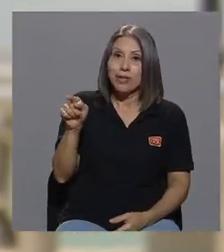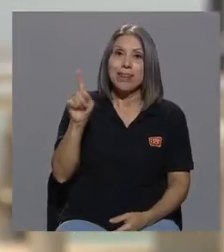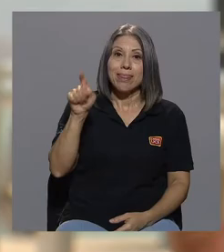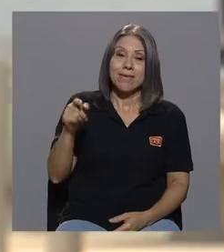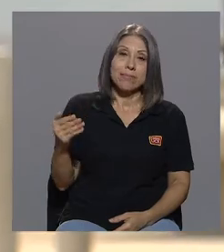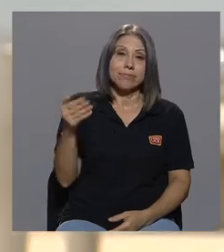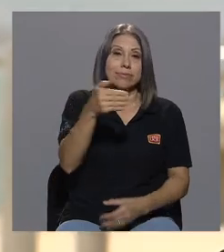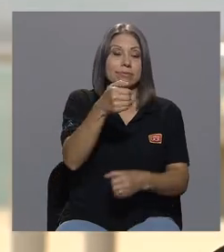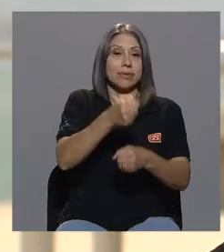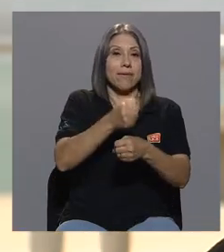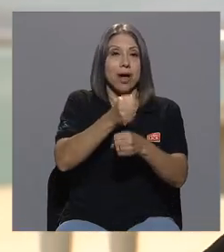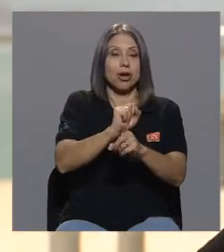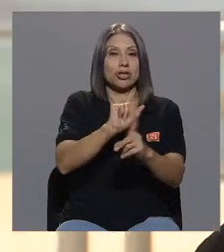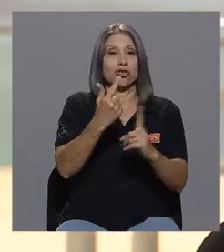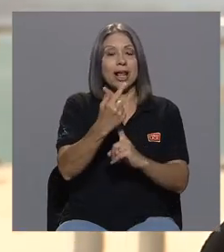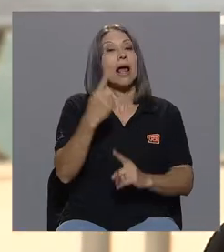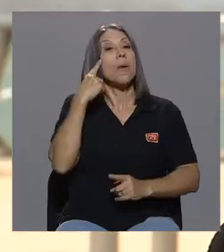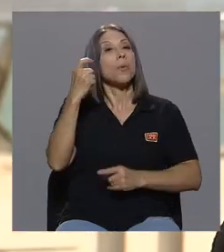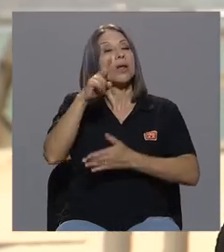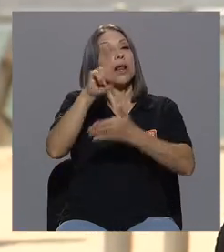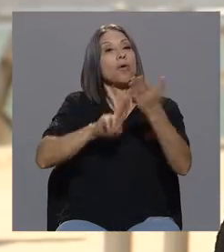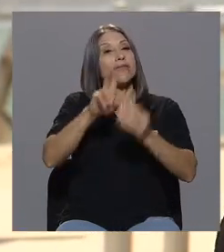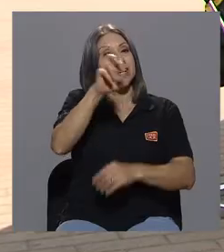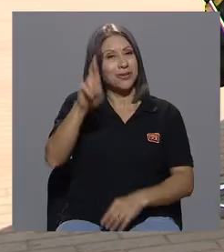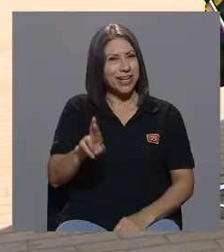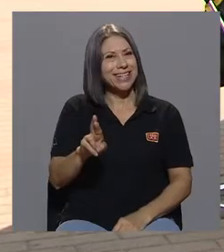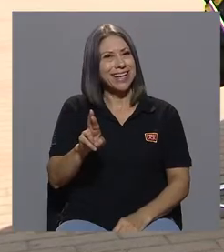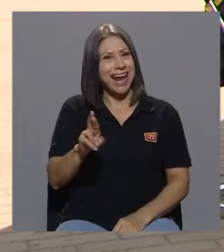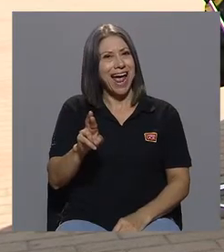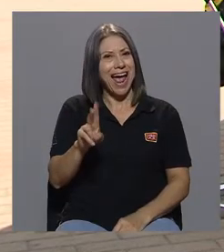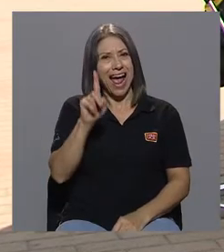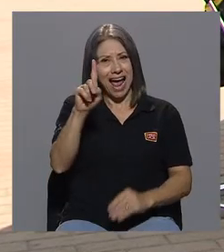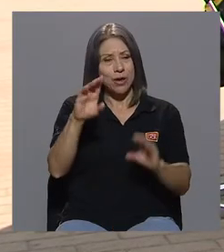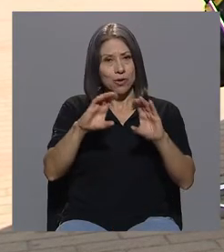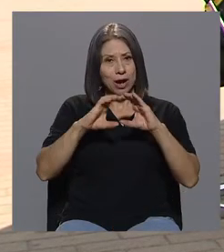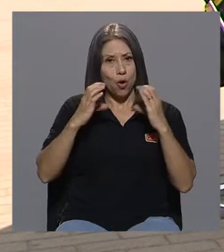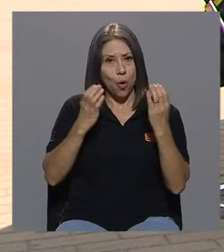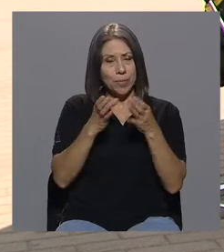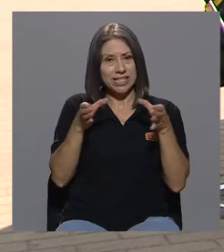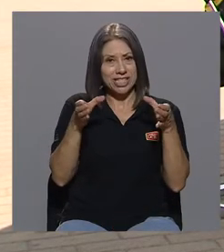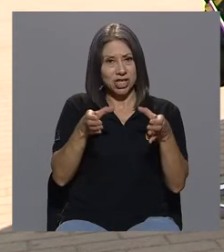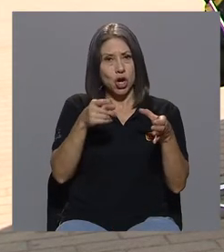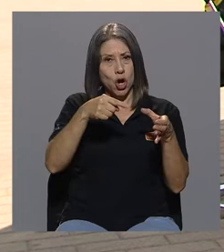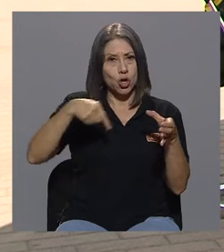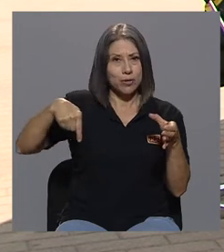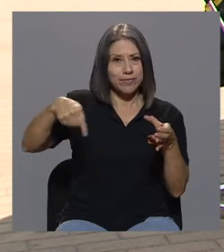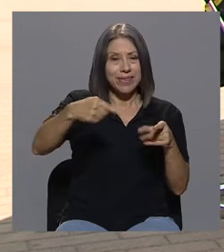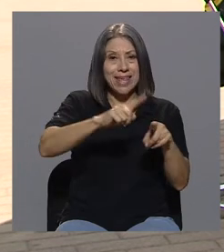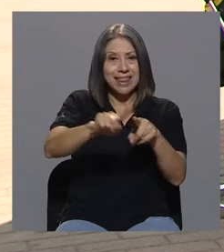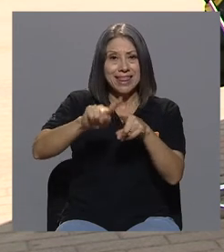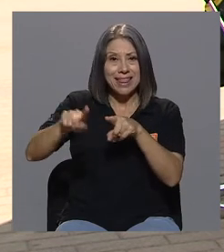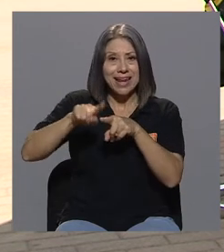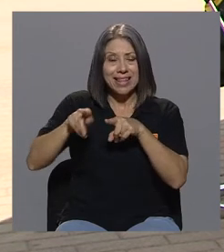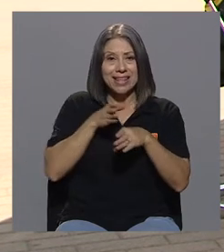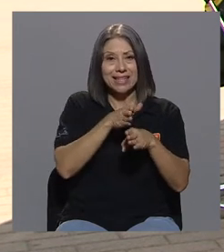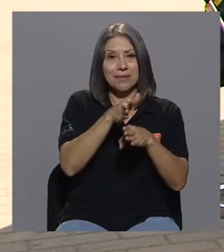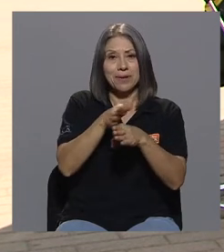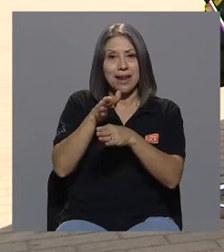porque en la universidad de Costa Rica vos lo hablabas hay una comisión verdad interdisciplinaria que trabaja por los